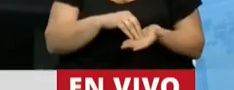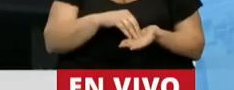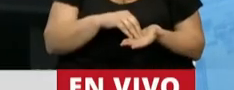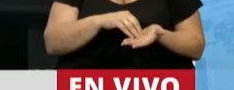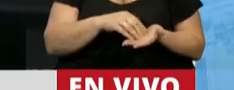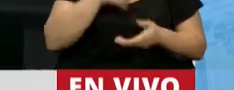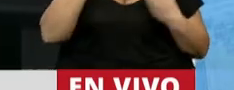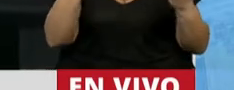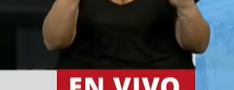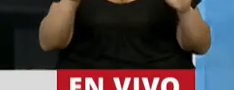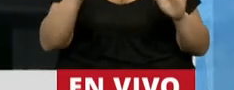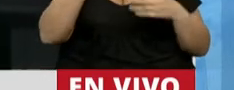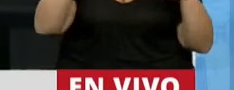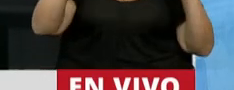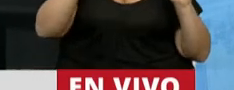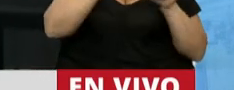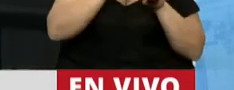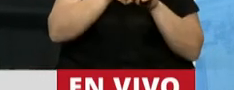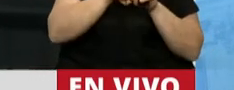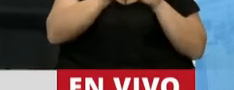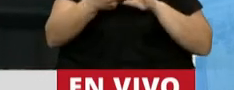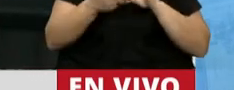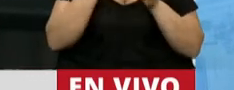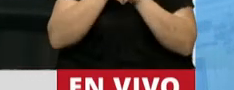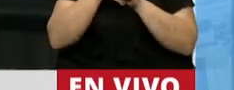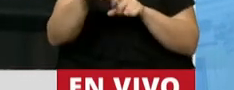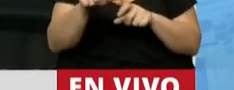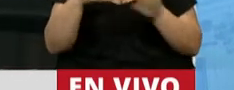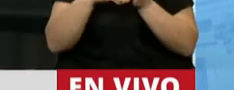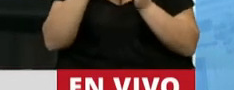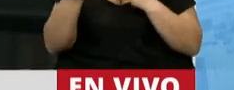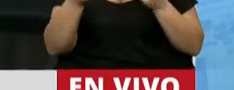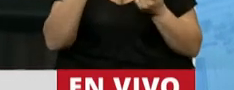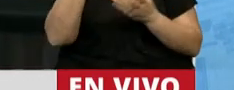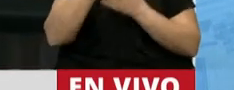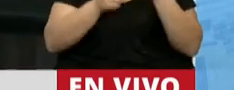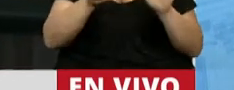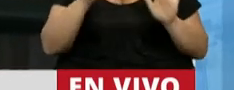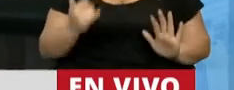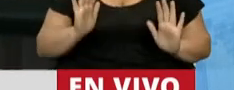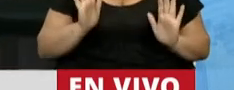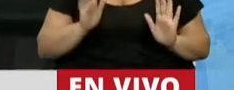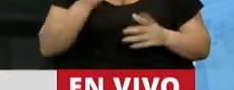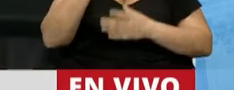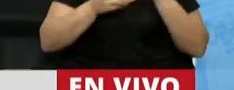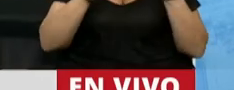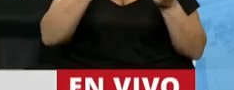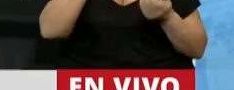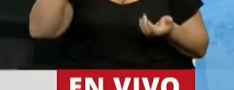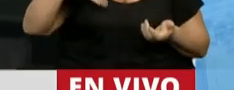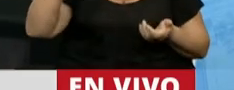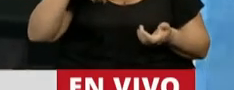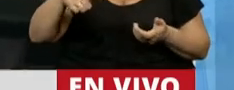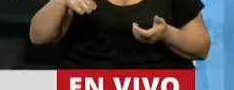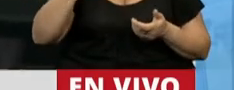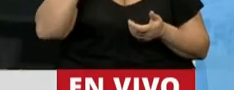hemos naturalizado la excepción como una forma de funcionamiento. Y algo anda mal cuando pasa esto. Algo anda mal en un país que ha